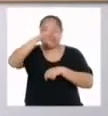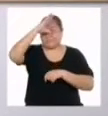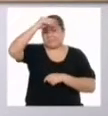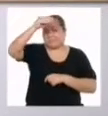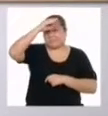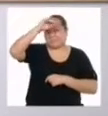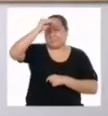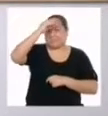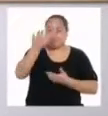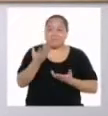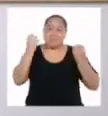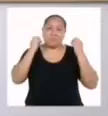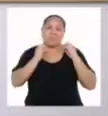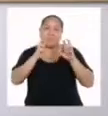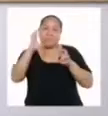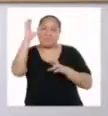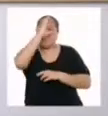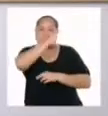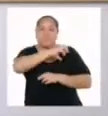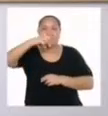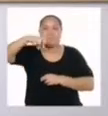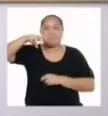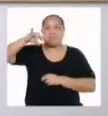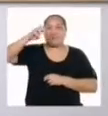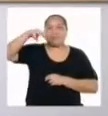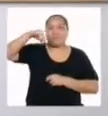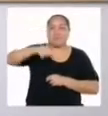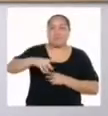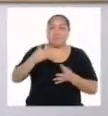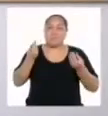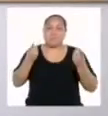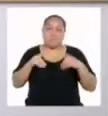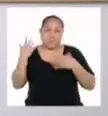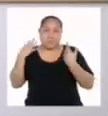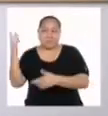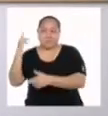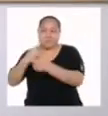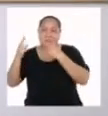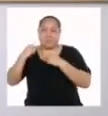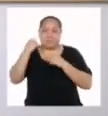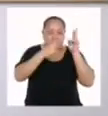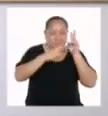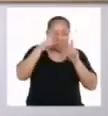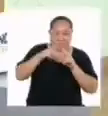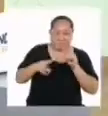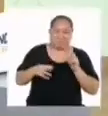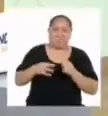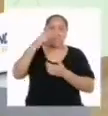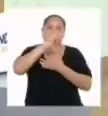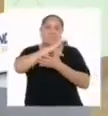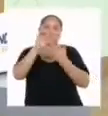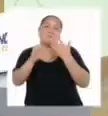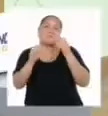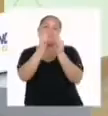y chicos la oportunidad de poder buscar un prisma para que cuando regresemos podamos ver todas esas propiedades juntos? Eso sería